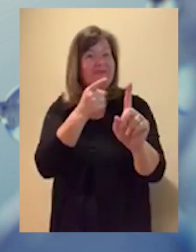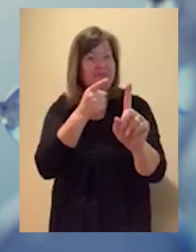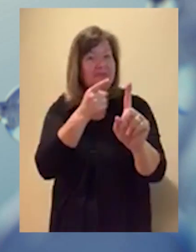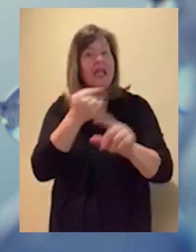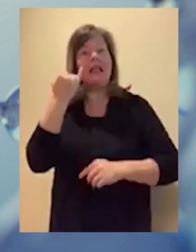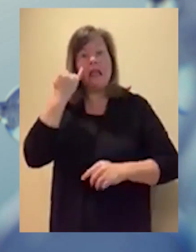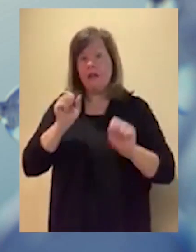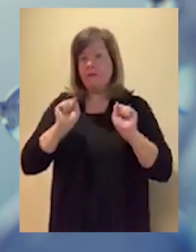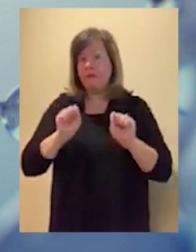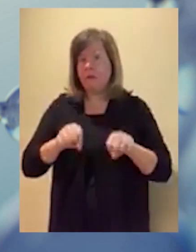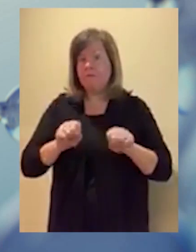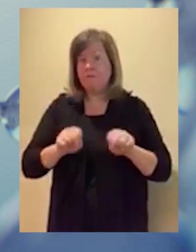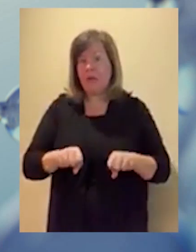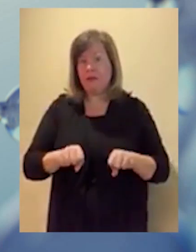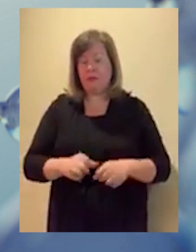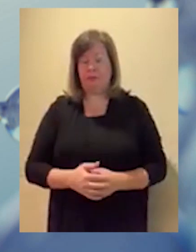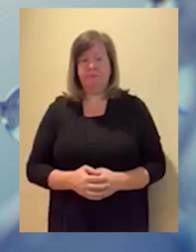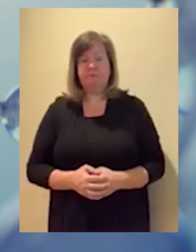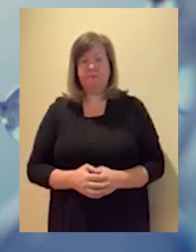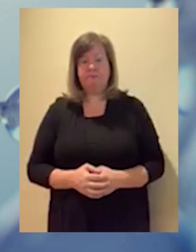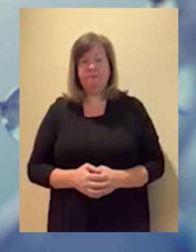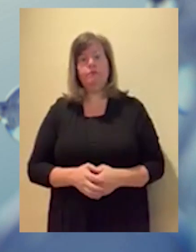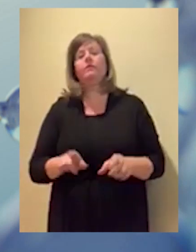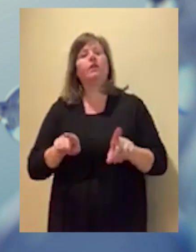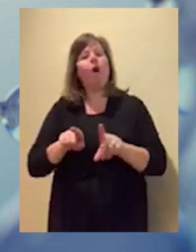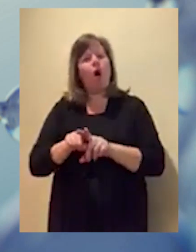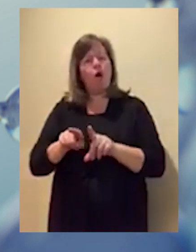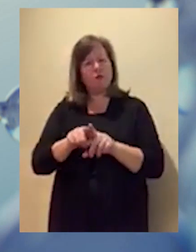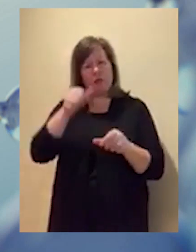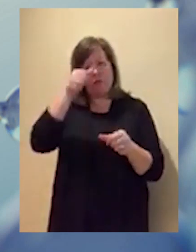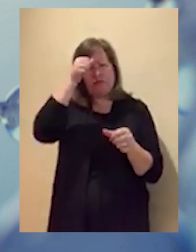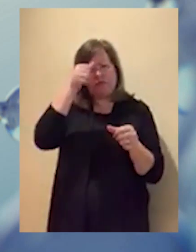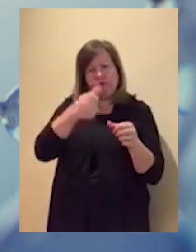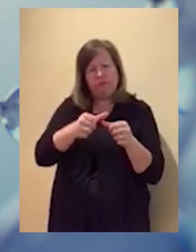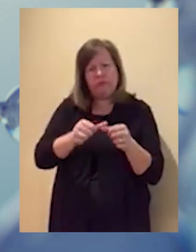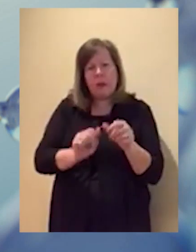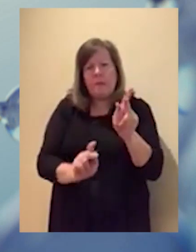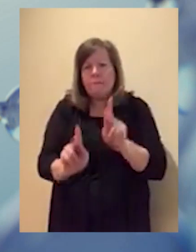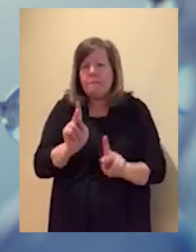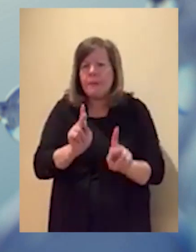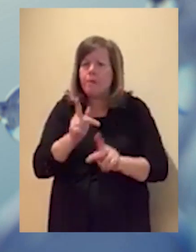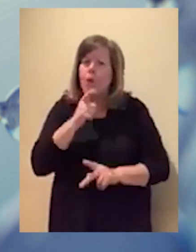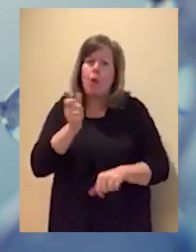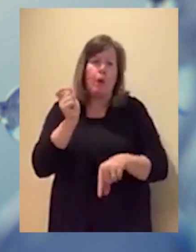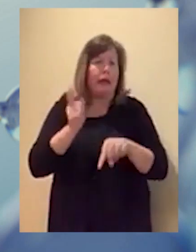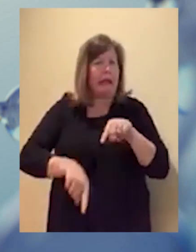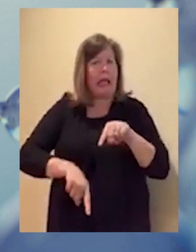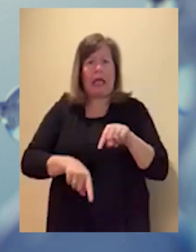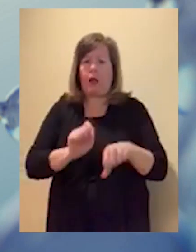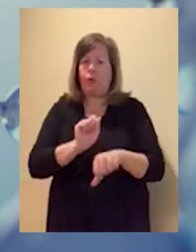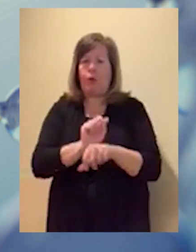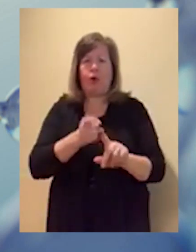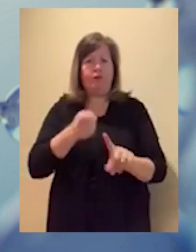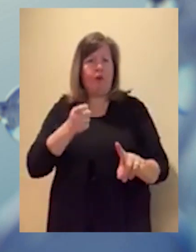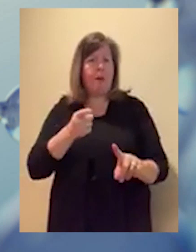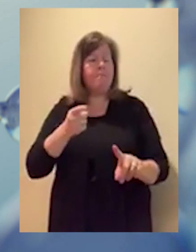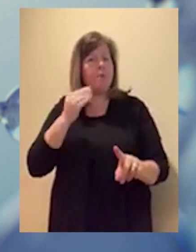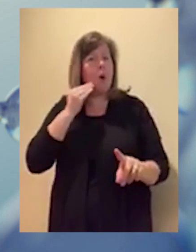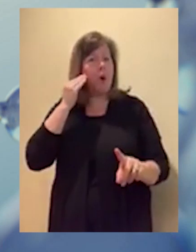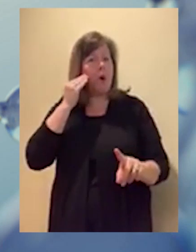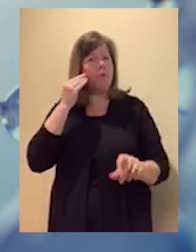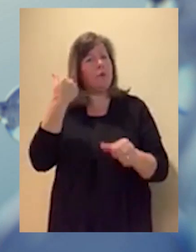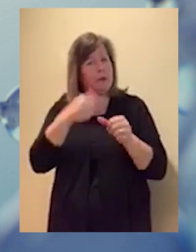pero también ser conscientes de aquellos que no puedan tomar esa decisión. Así que en este momento estamos reportando 3